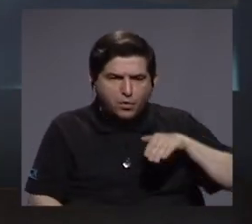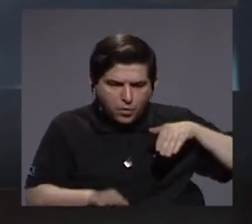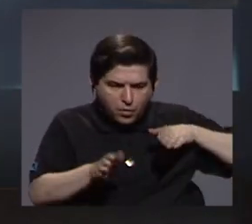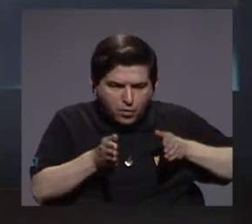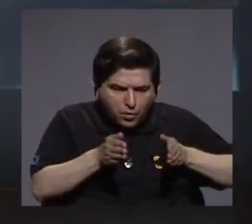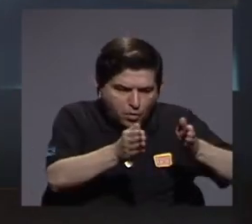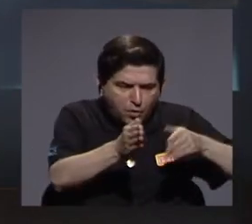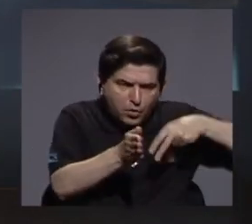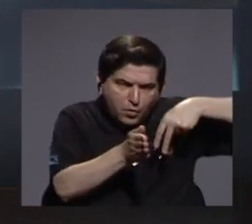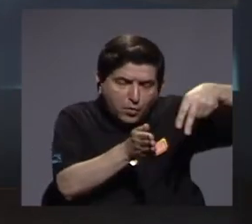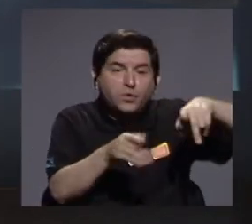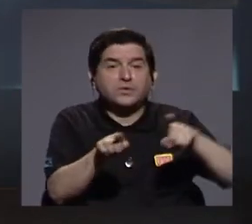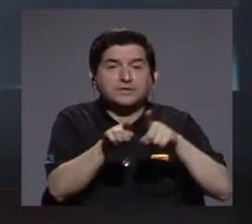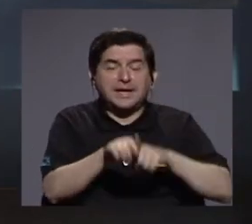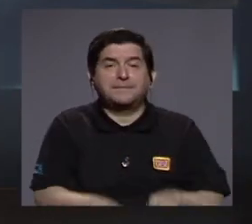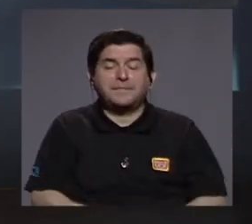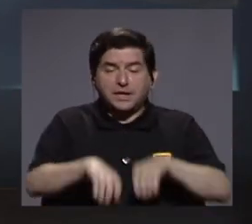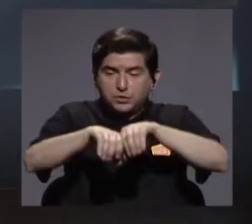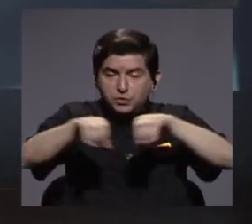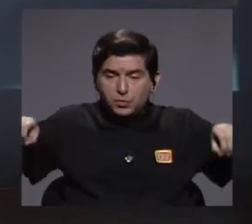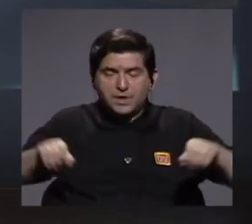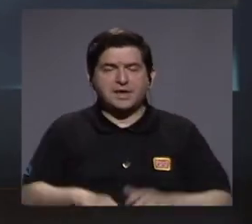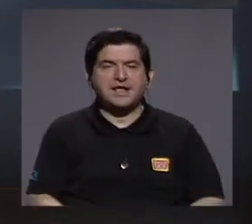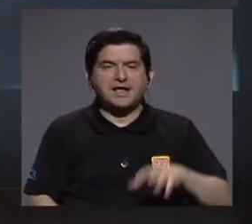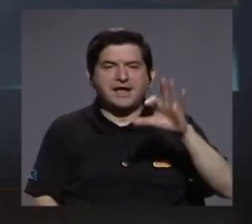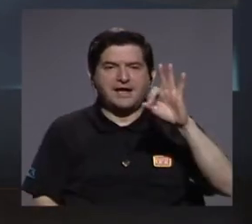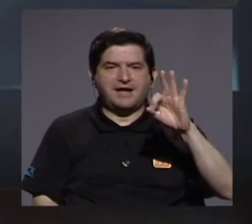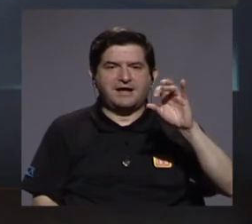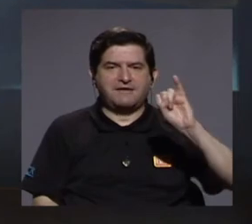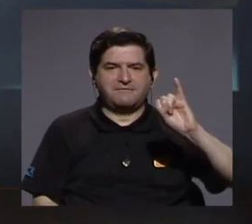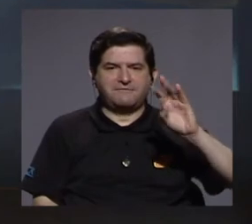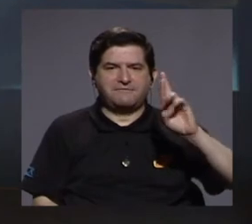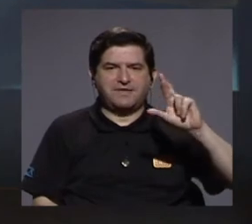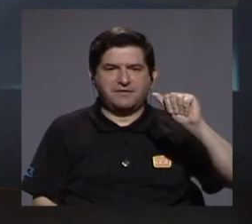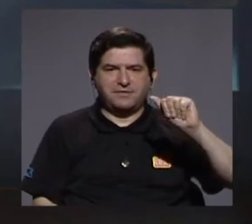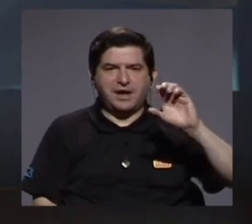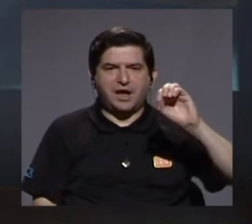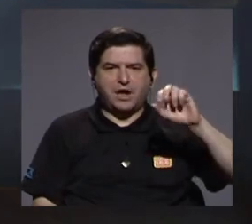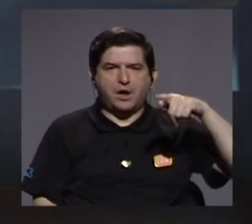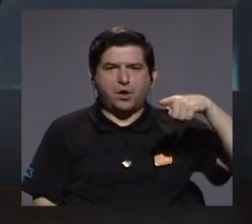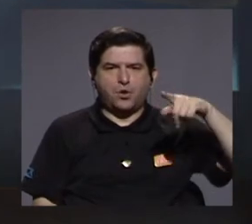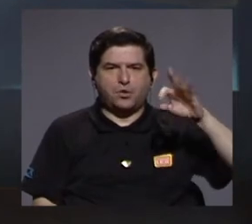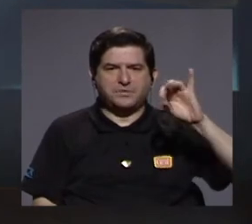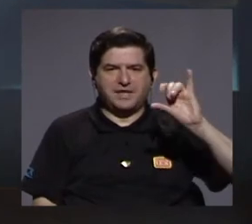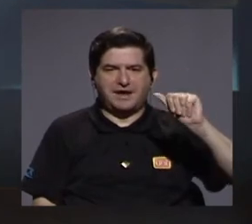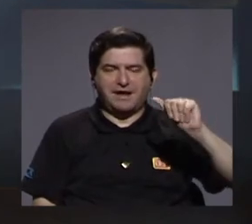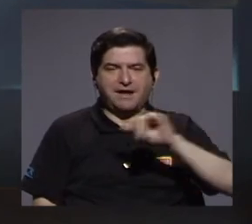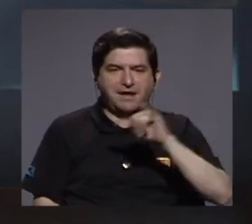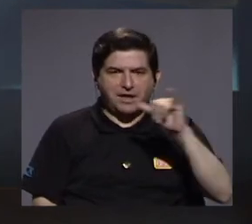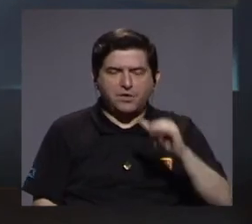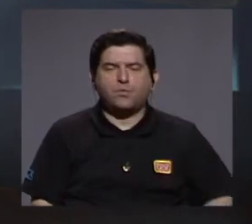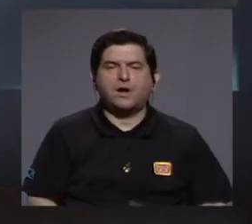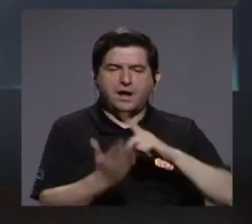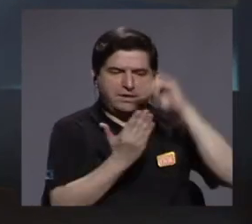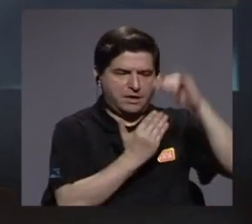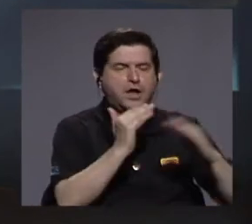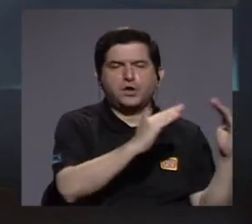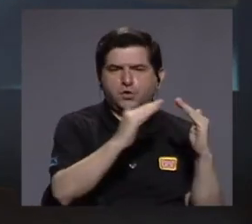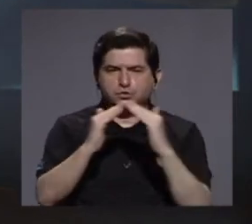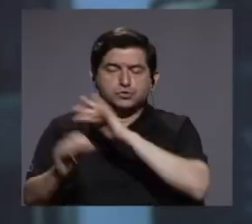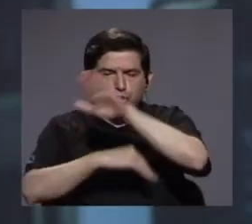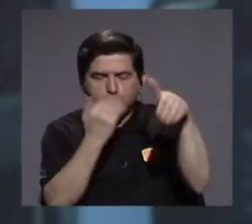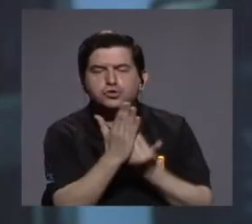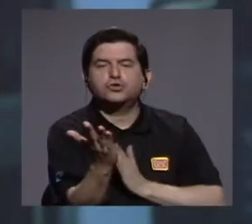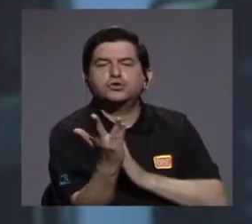pues ductos para que vaya fibra óptica o cuando construimos un residencial tenga cometidas para fibra óptica para que todos tengan acceso a esa fibra